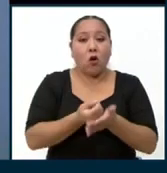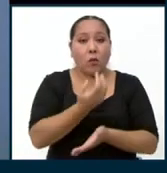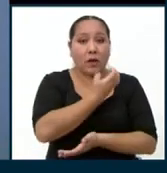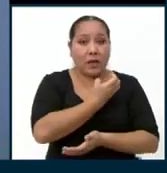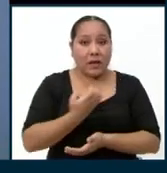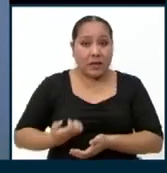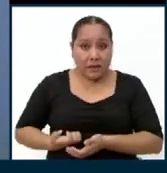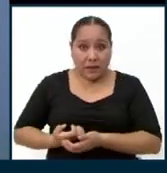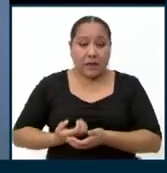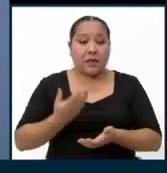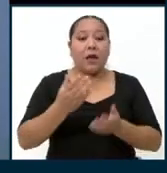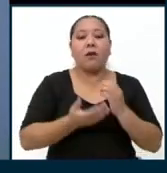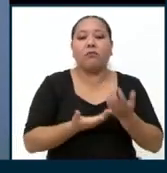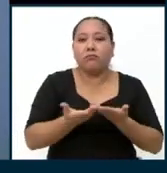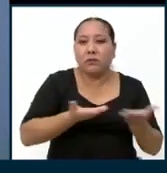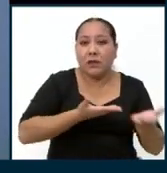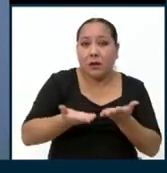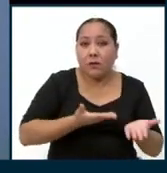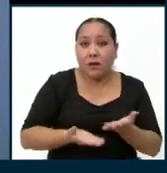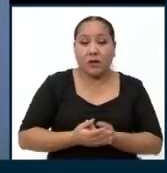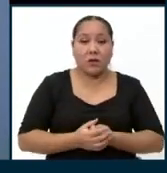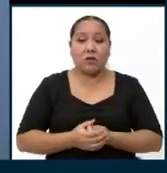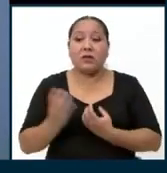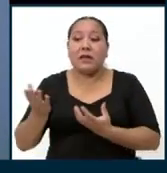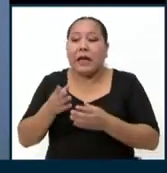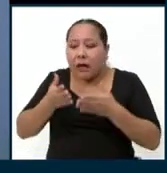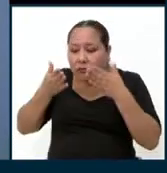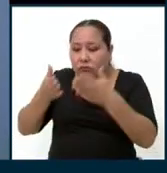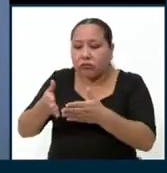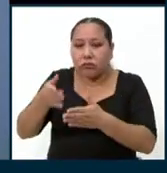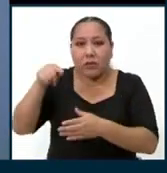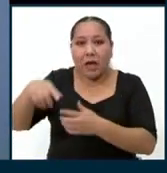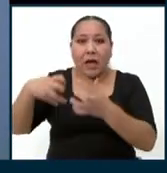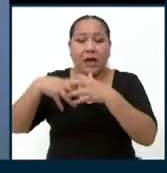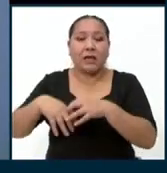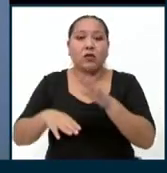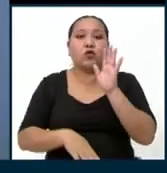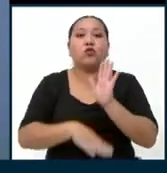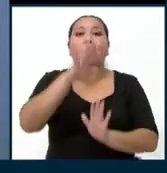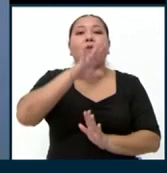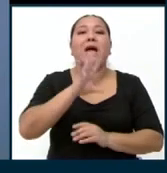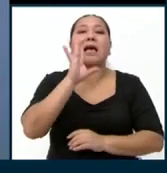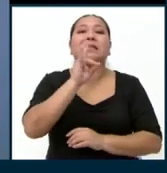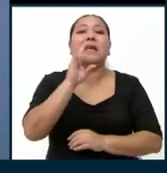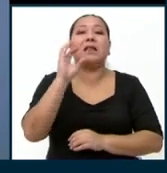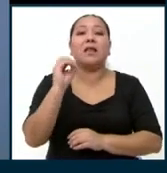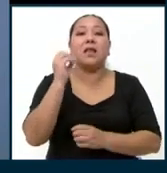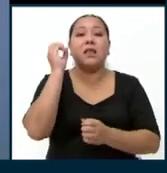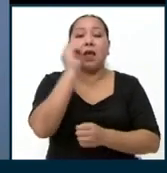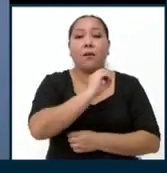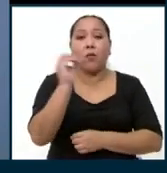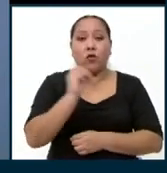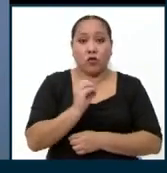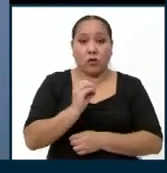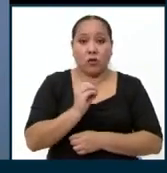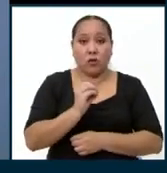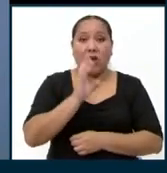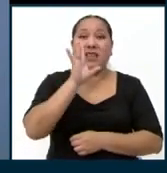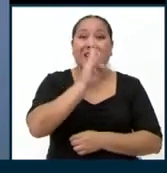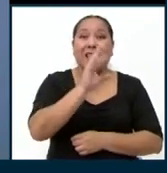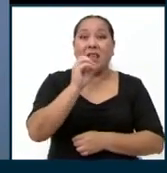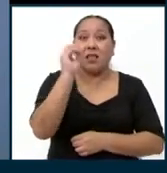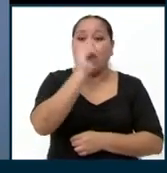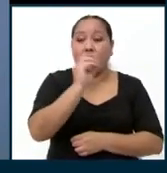de bienes y servicios se haga a la MIPES, suba a un 70%. ¿Y esto para qué?